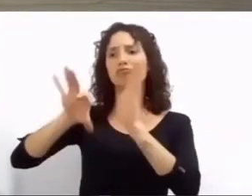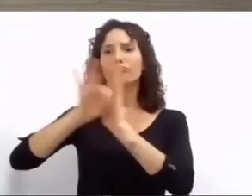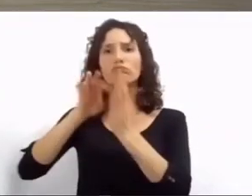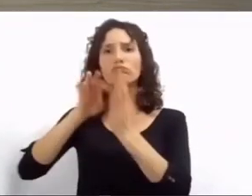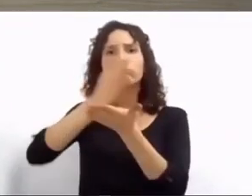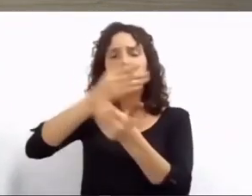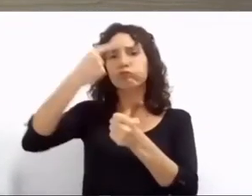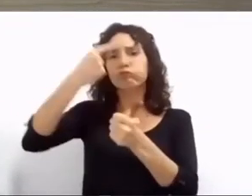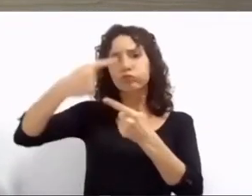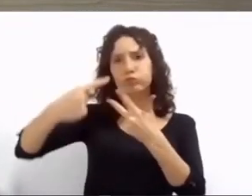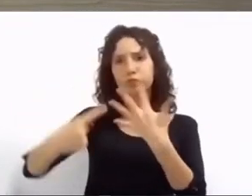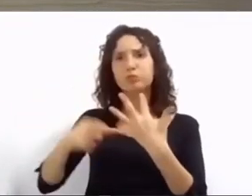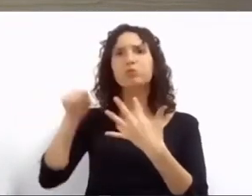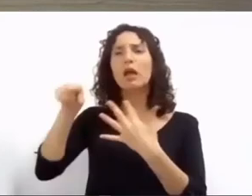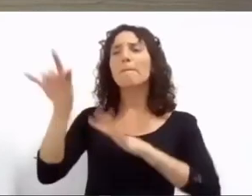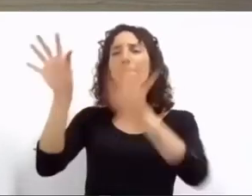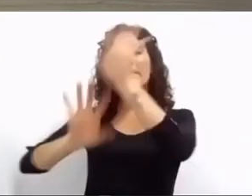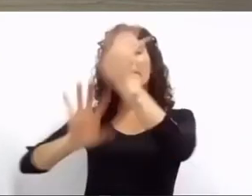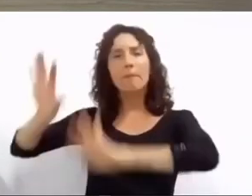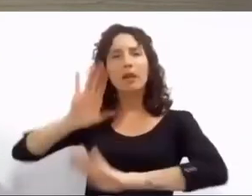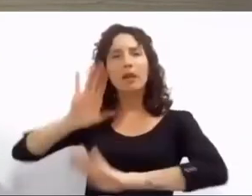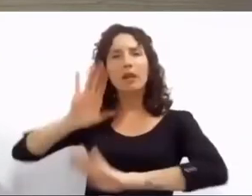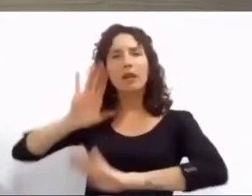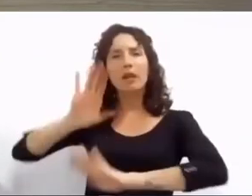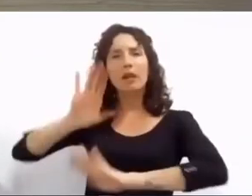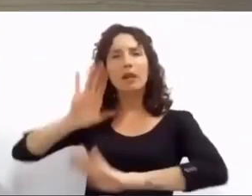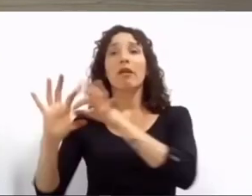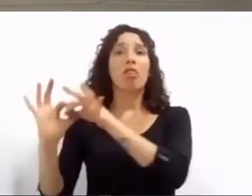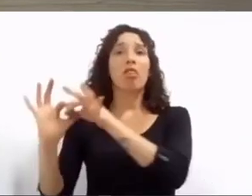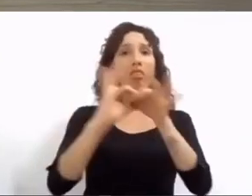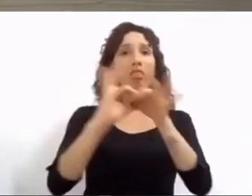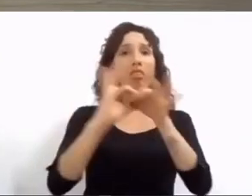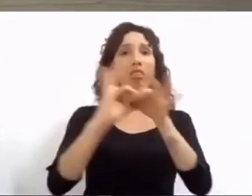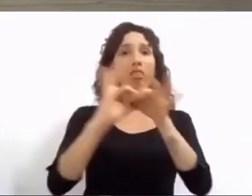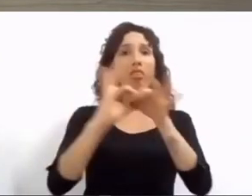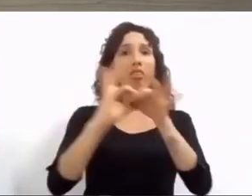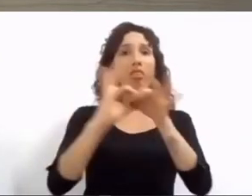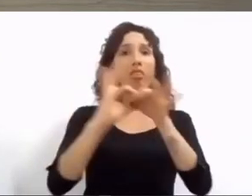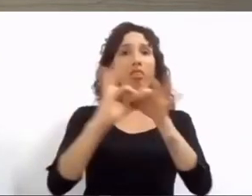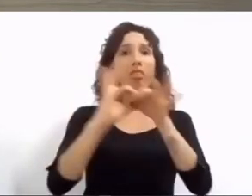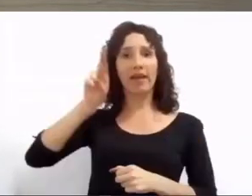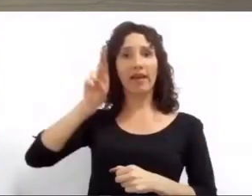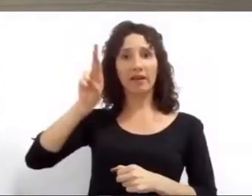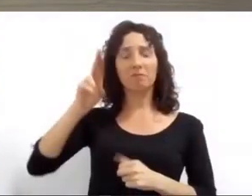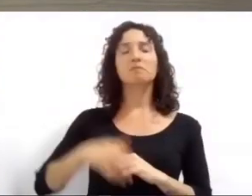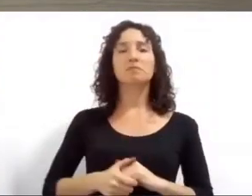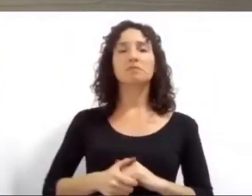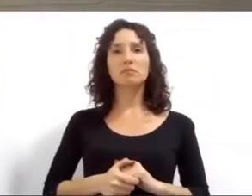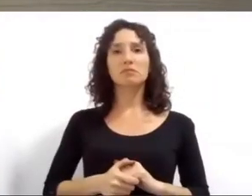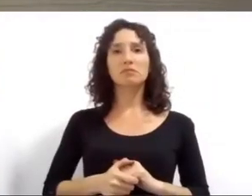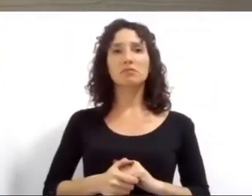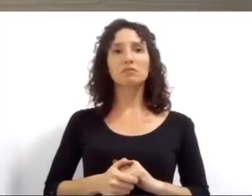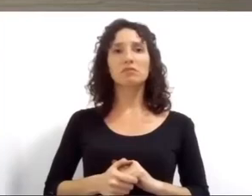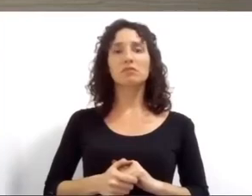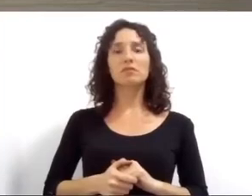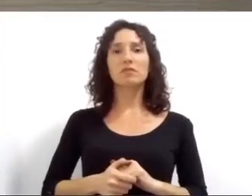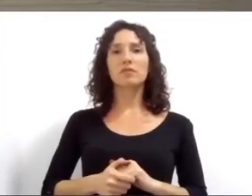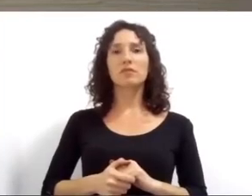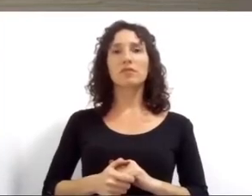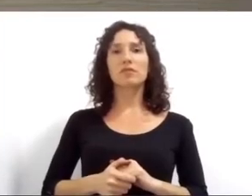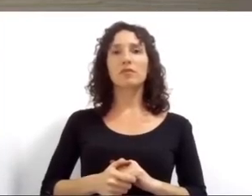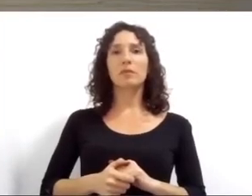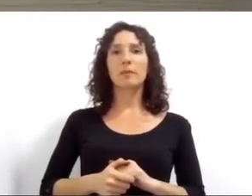contables a partir de un nuevo convenio con la Universidad de Rosario este año ampliaremos este convenio para instrumentar talleres de primer empleo